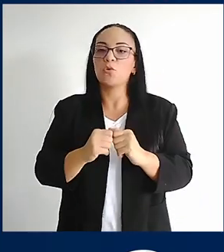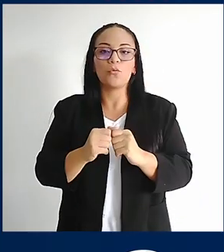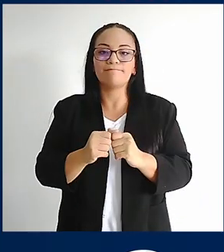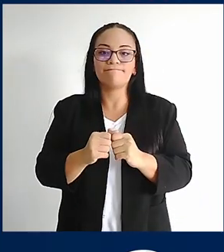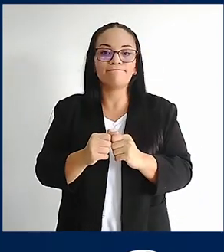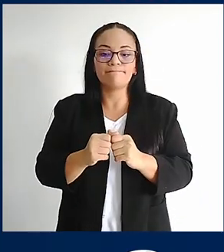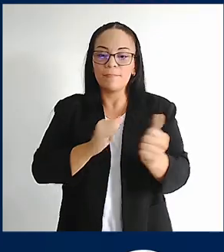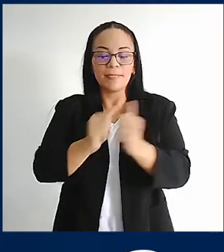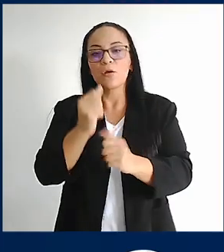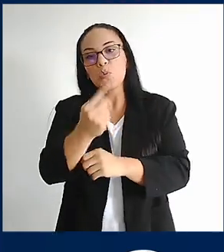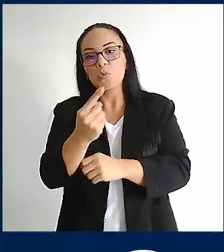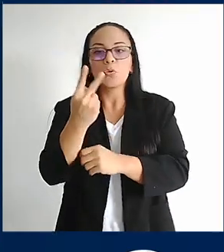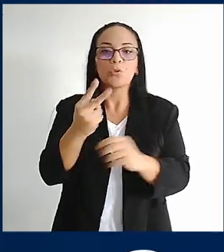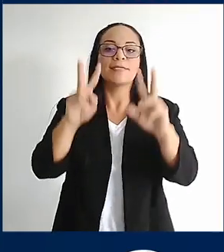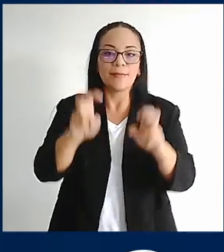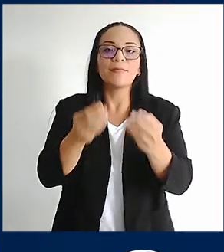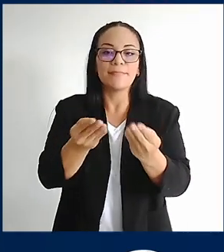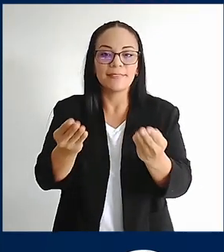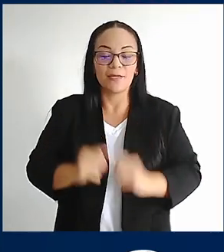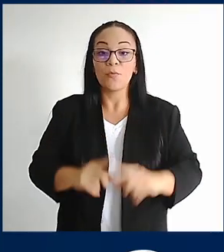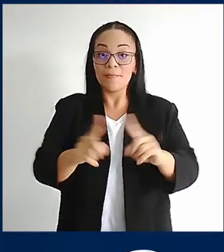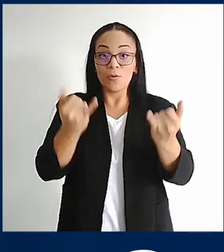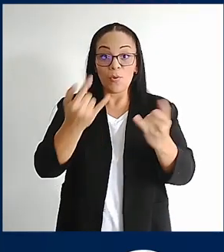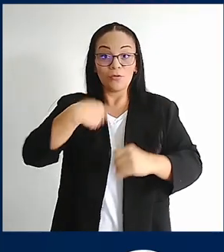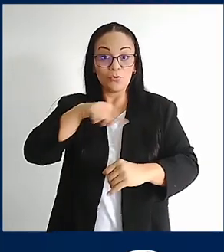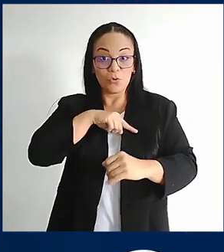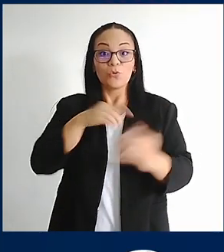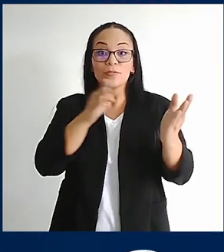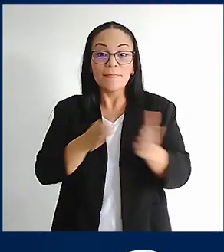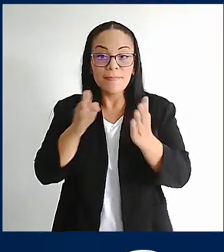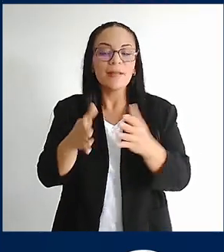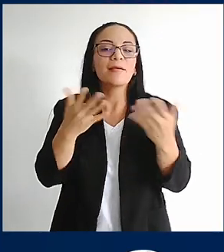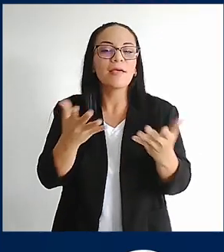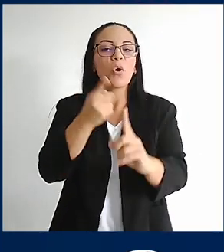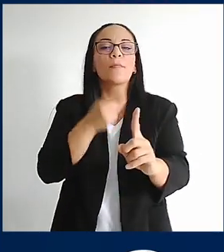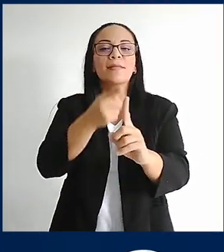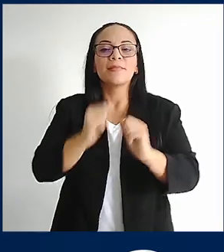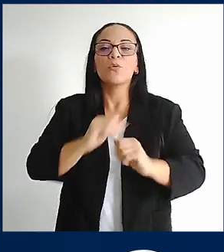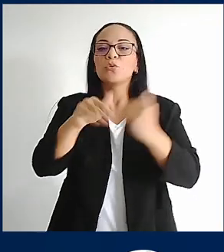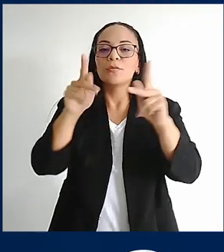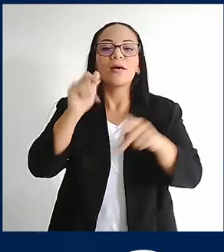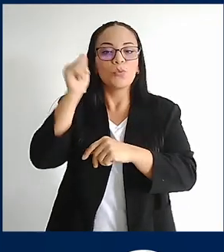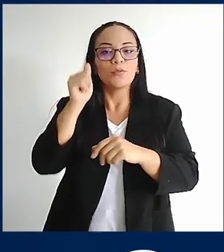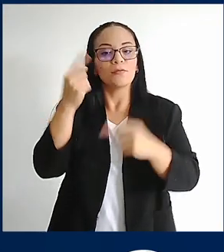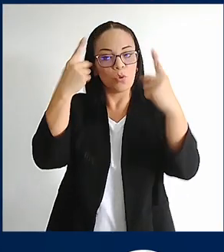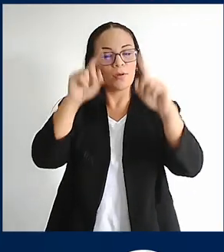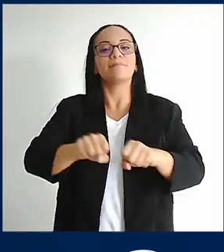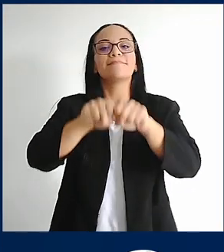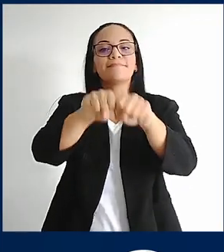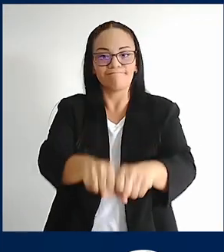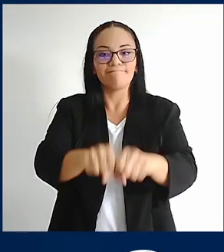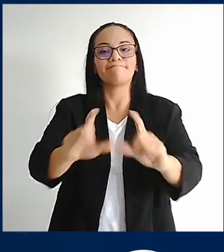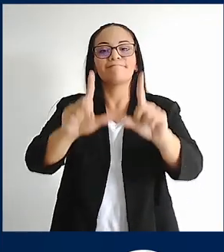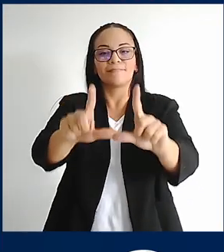varios exámenes de bachillerato. Con este plan, buscamos que todos esos adultos puedan ya graduarse y así